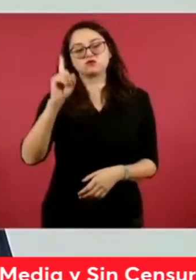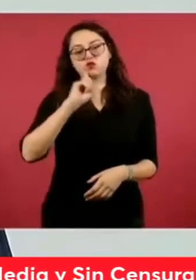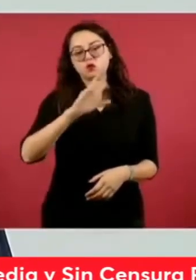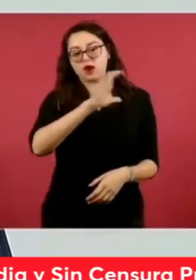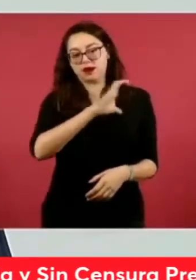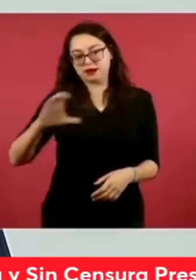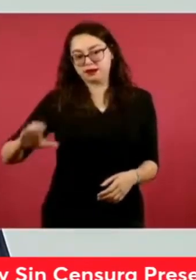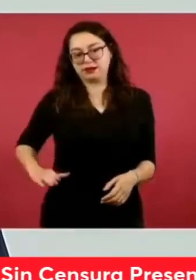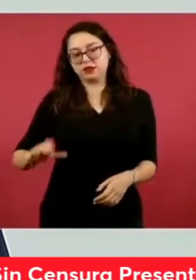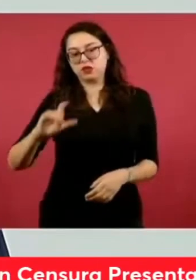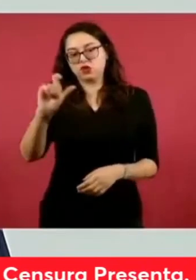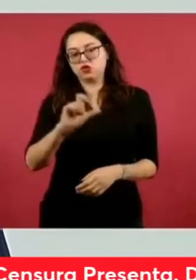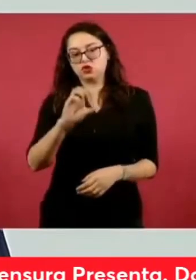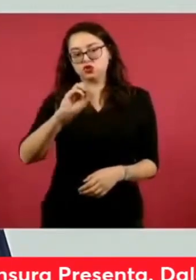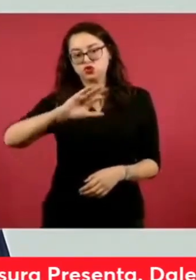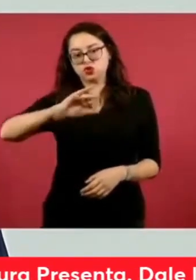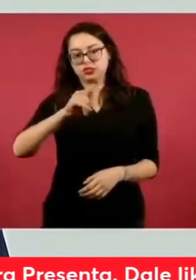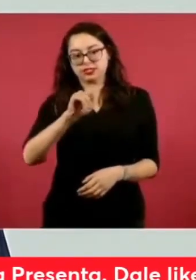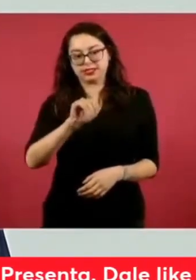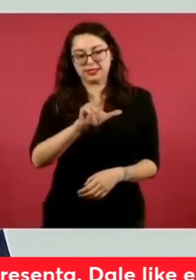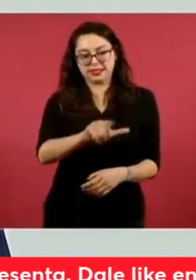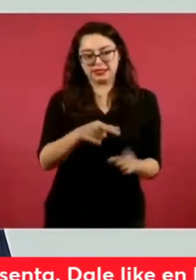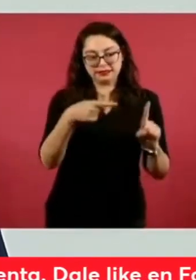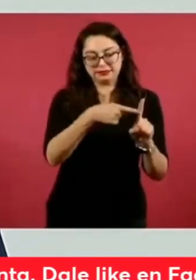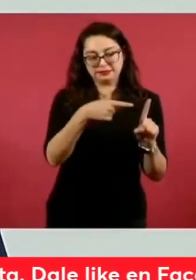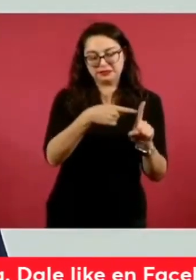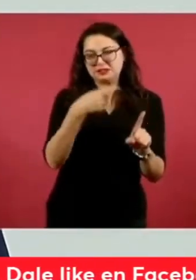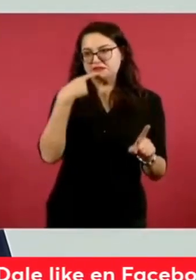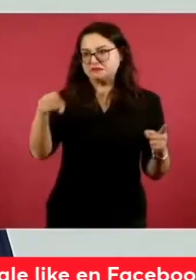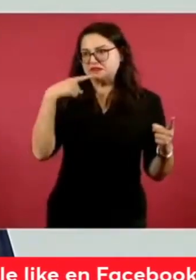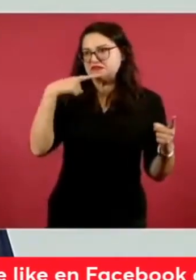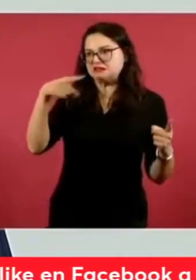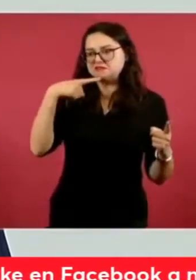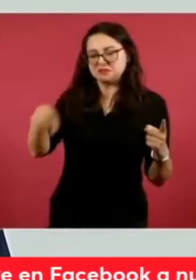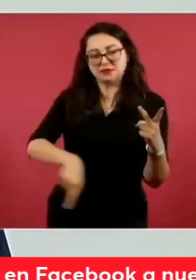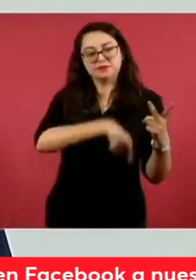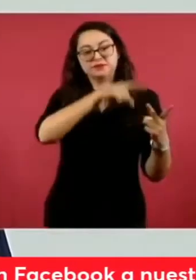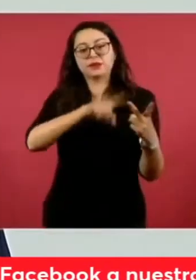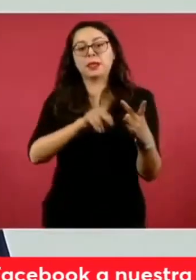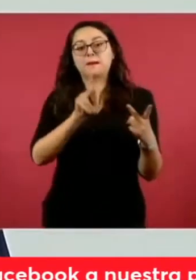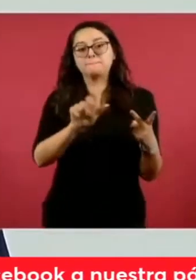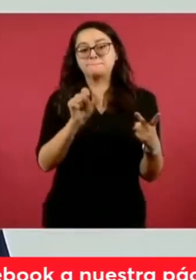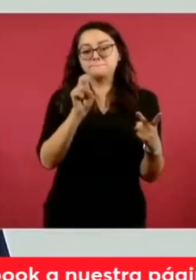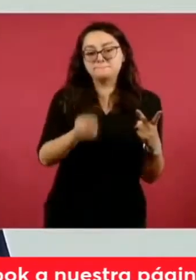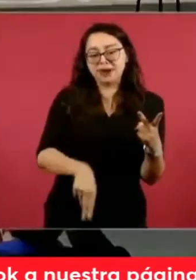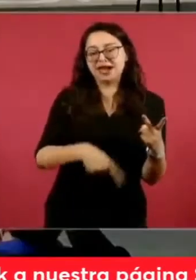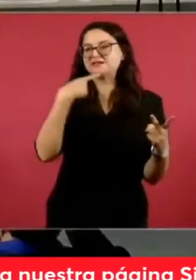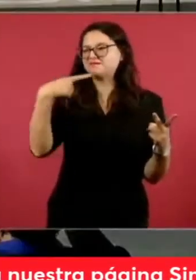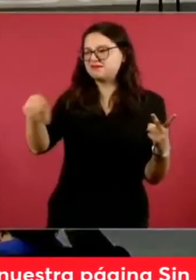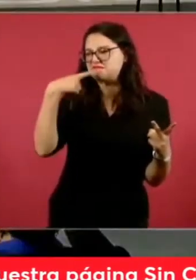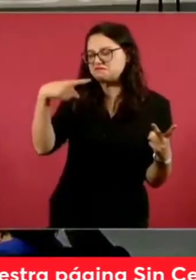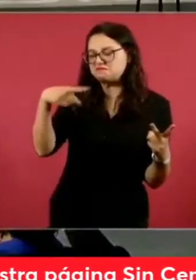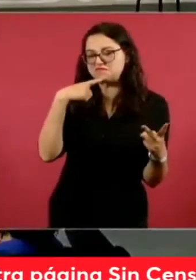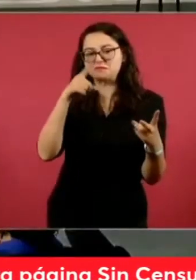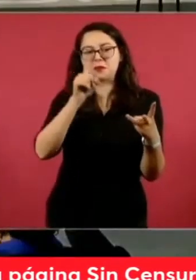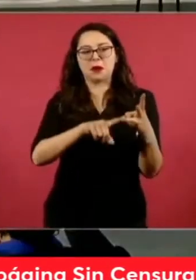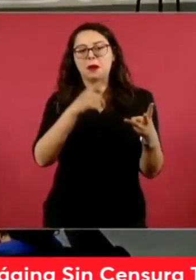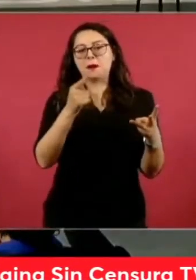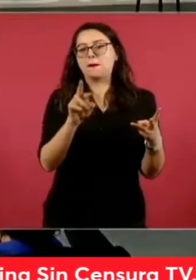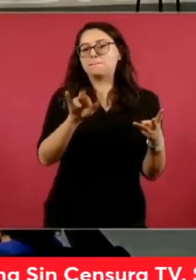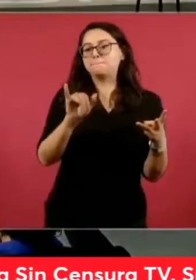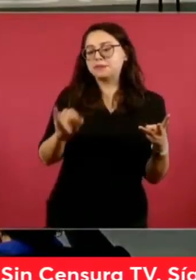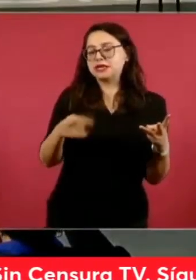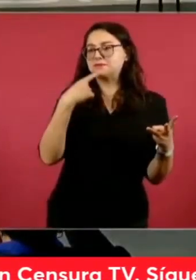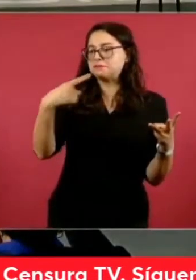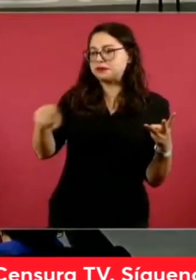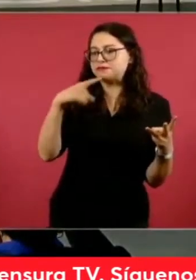juicios de inconformidad de los partidos Acción Nacional, del Partido Revolucionario Institucional y del